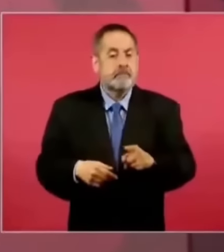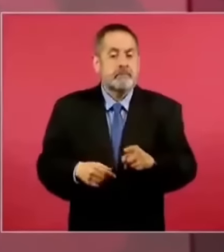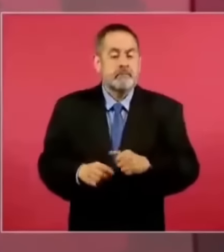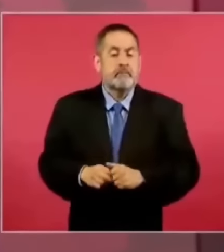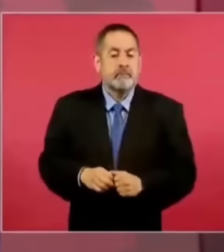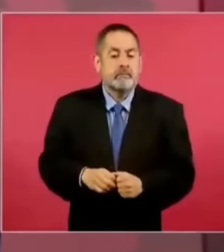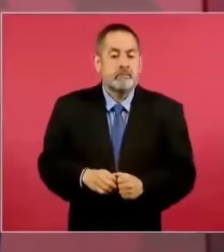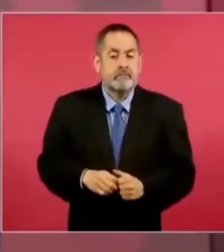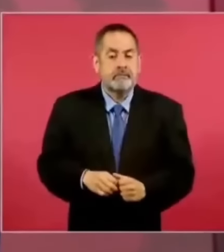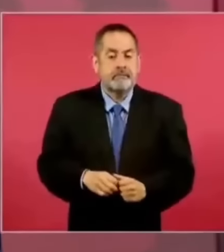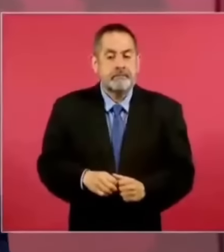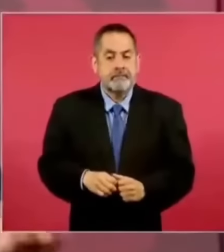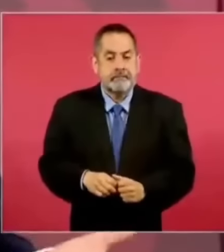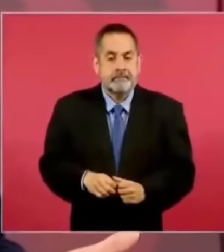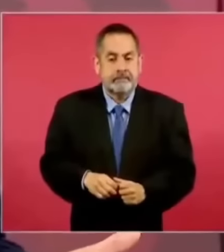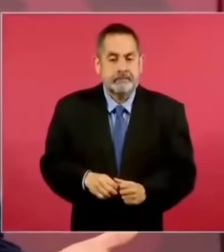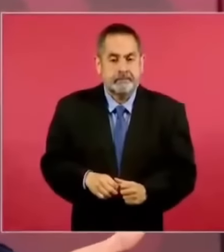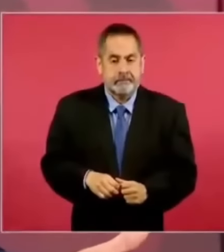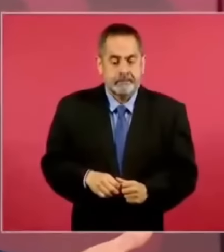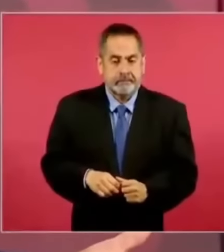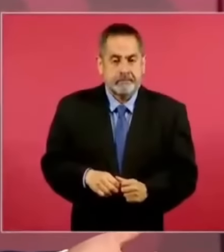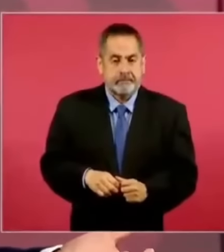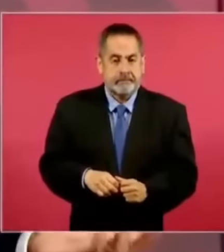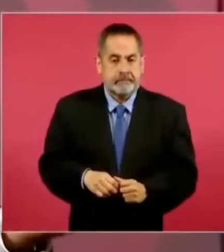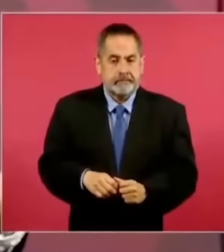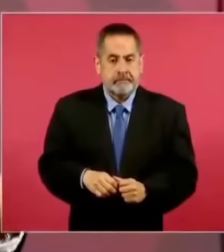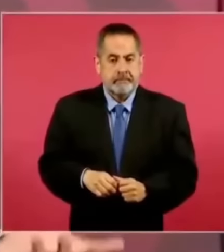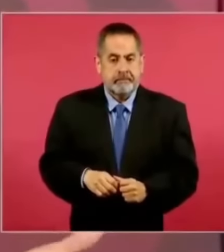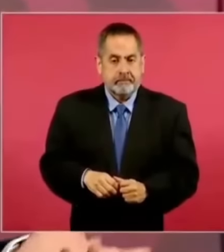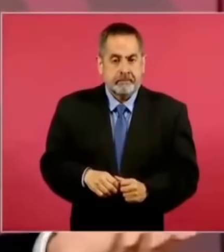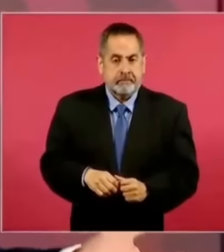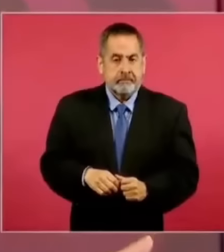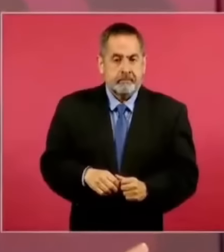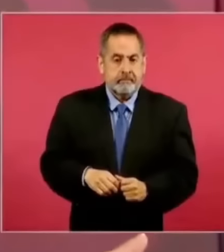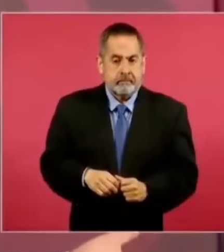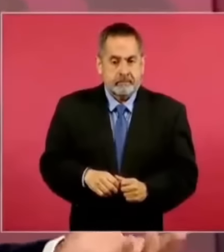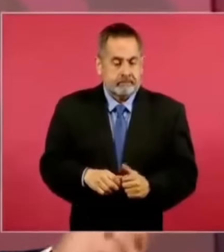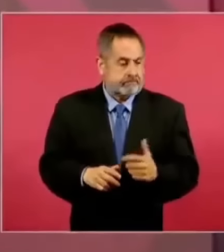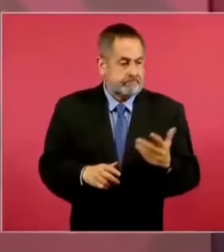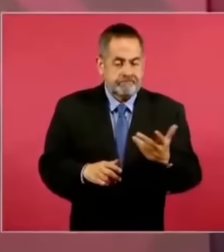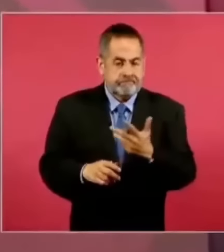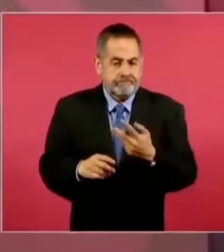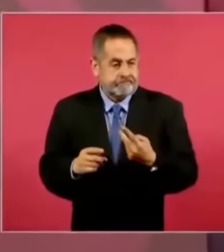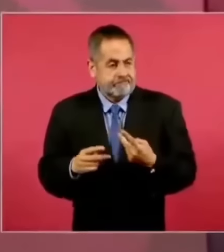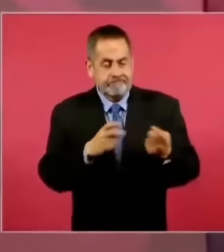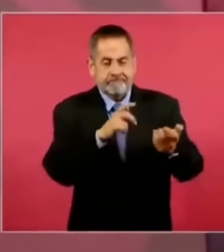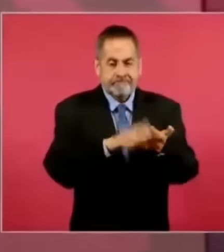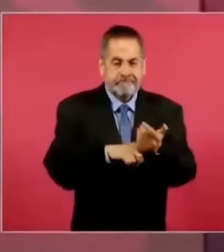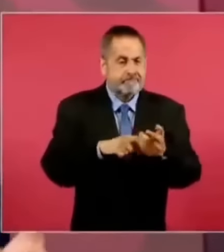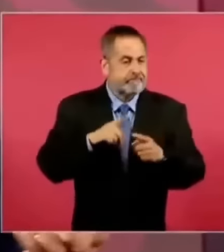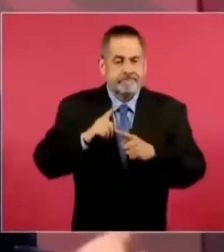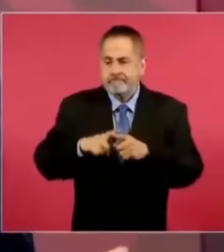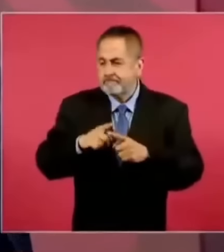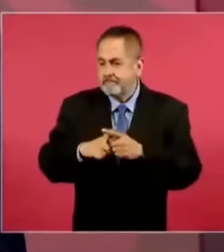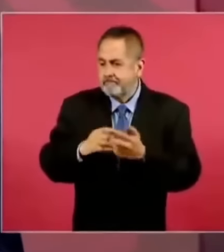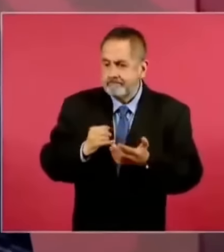correspondía resolver el problema, porque